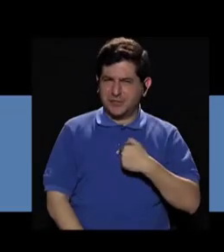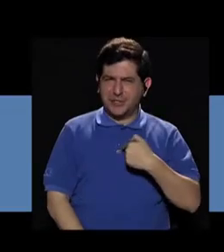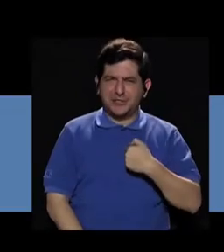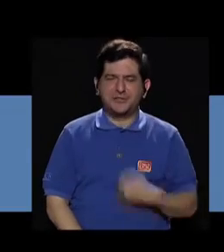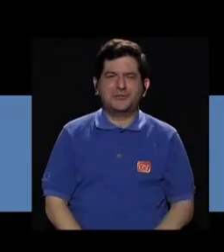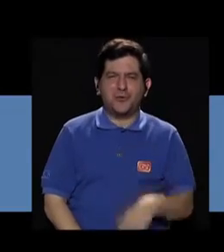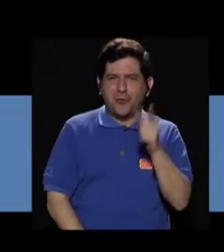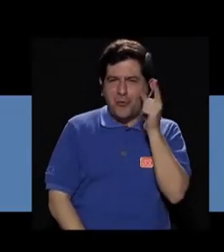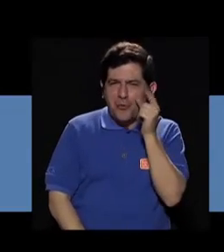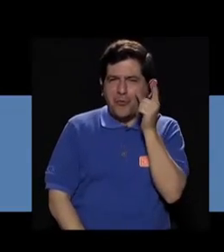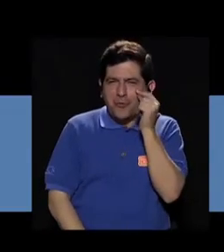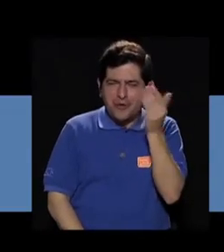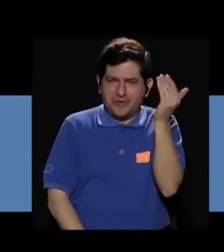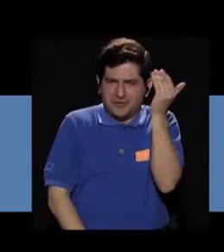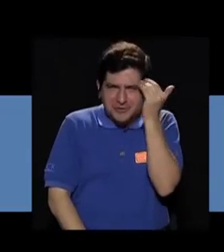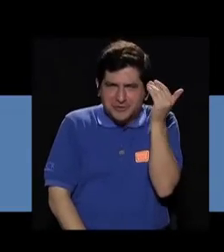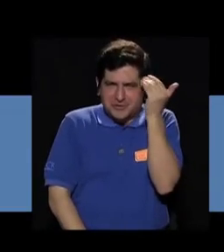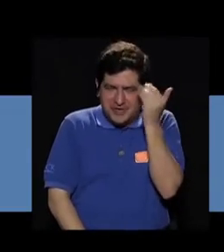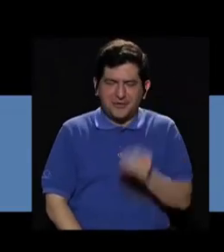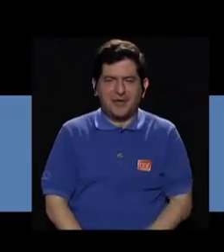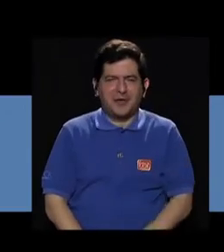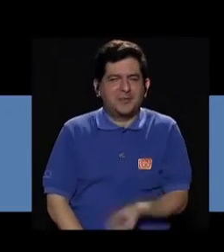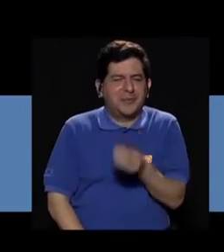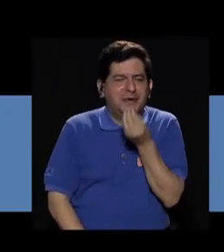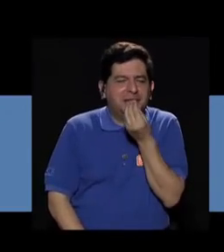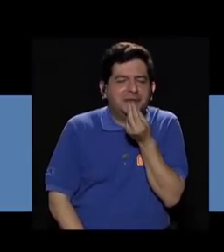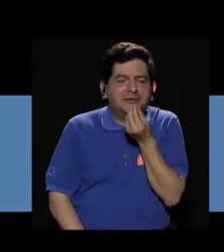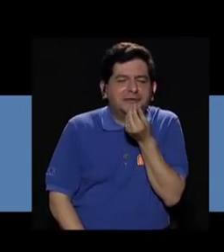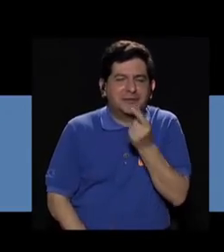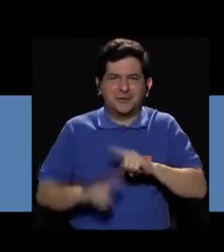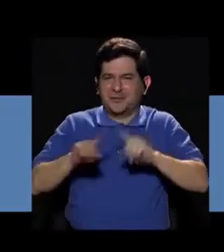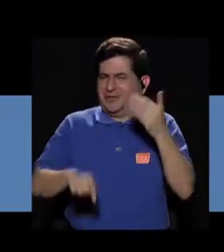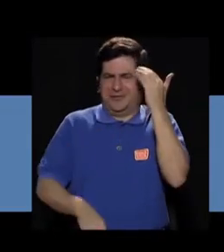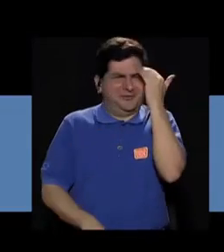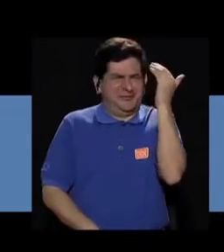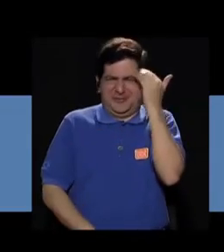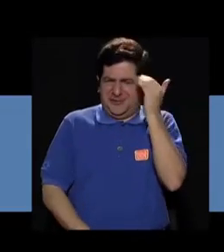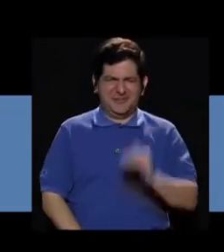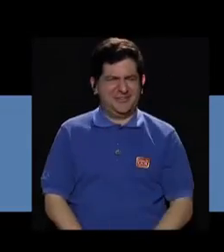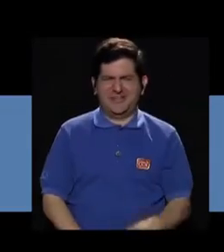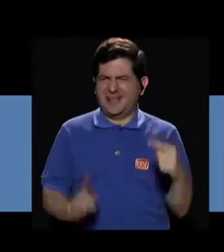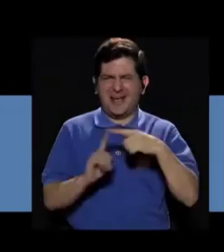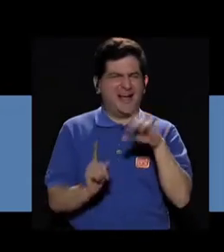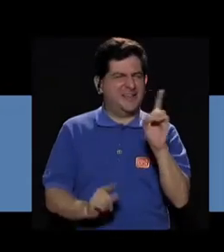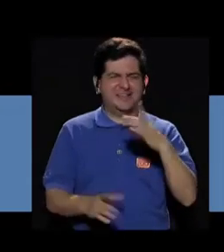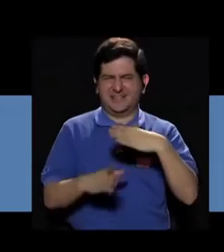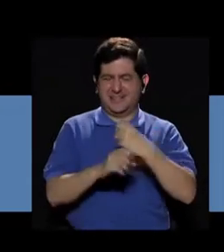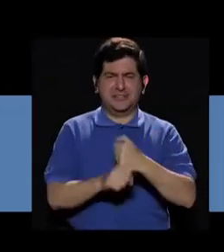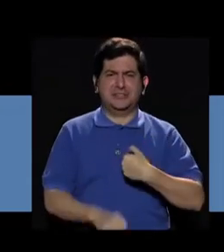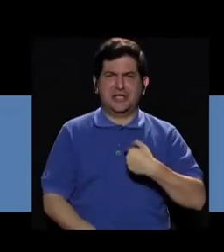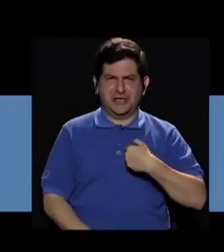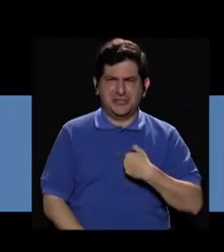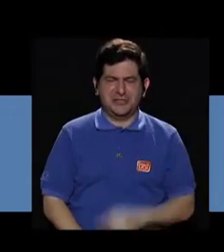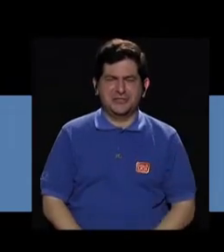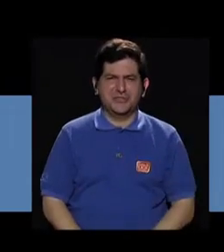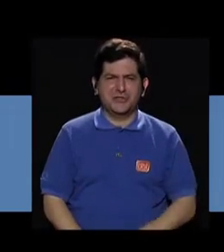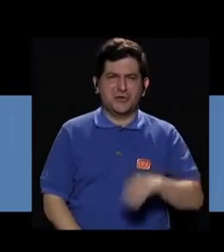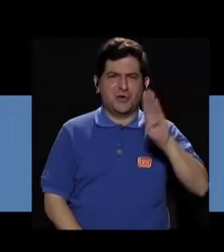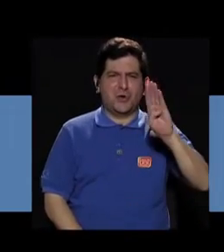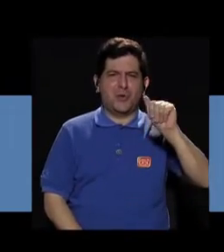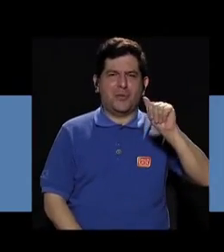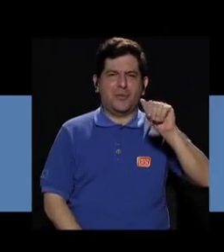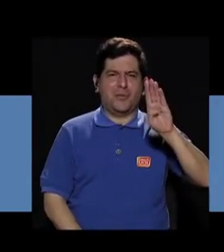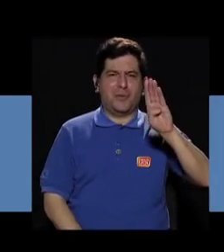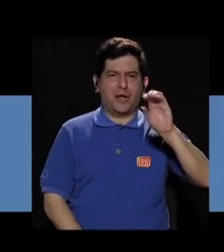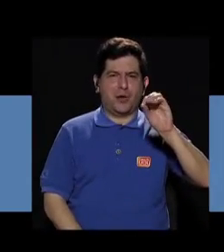No sé, es que siempre me ha entrado la curiosidad de saber, o sea, de probar, pero no sé, no sé si hasta qué punto lo haría.